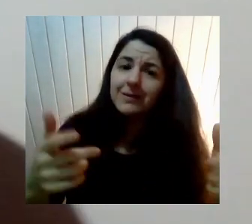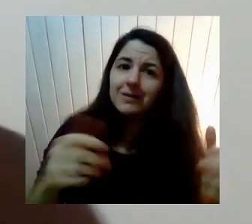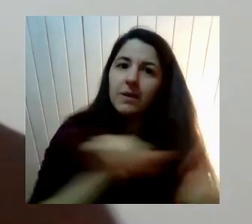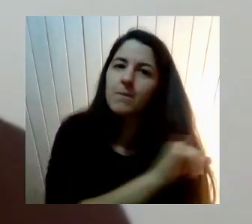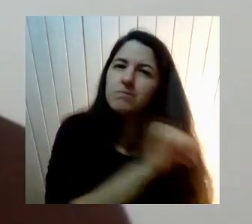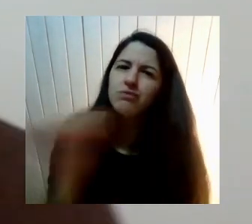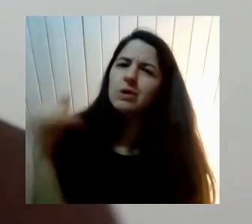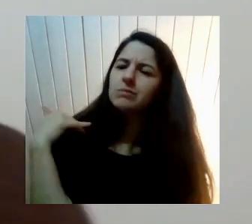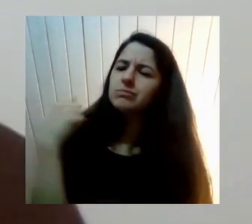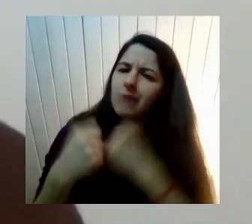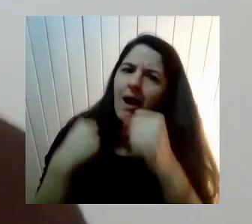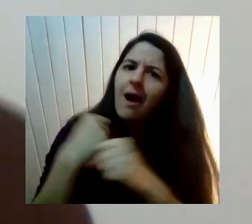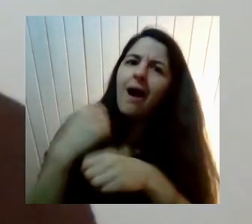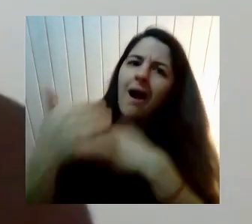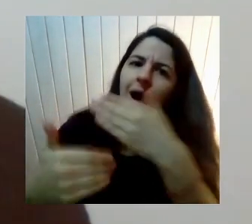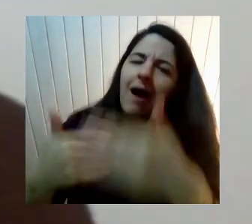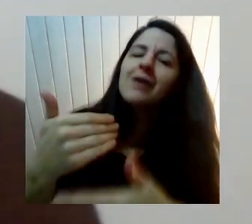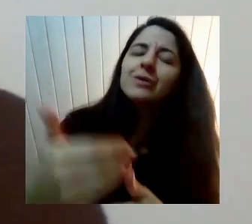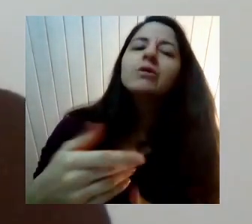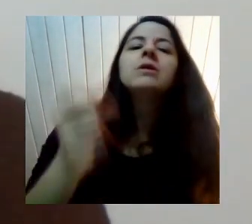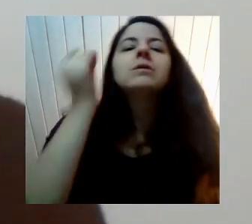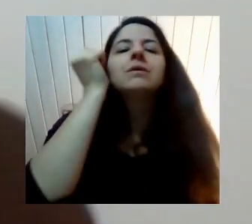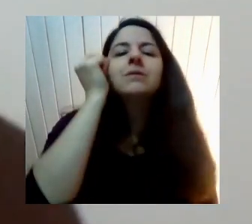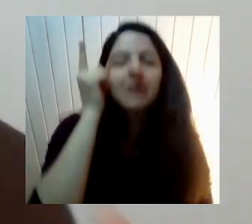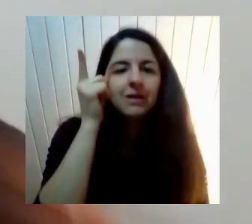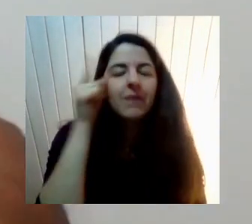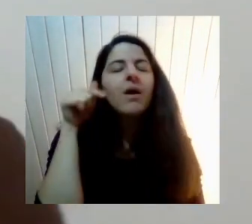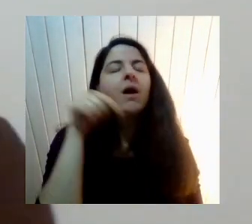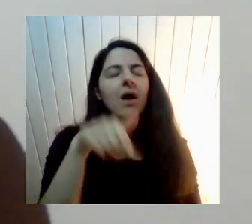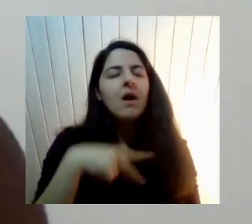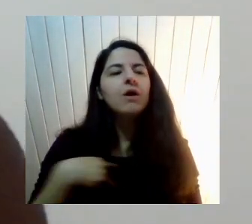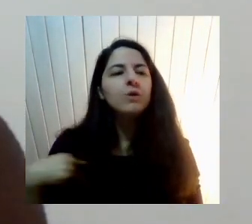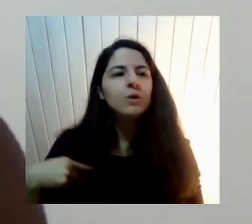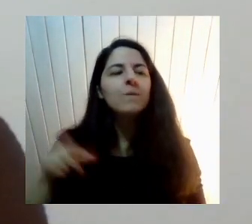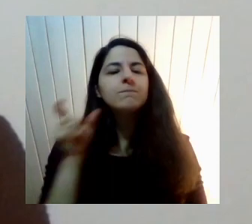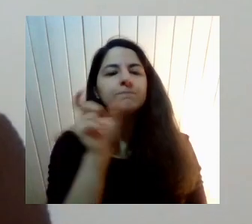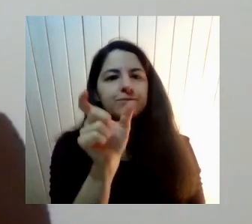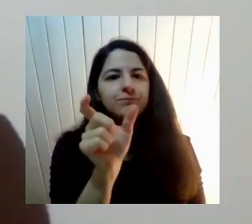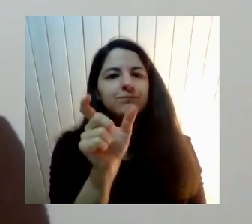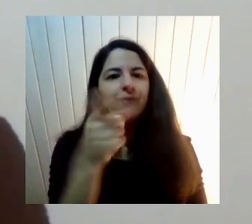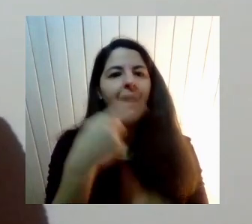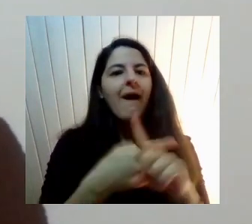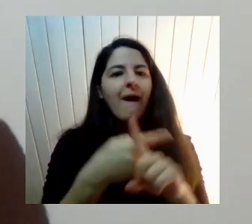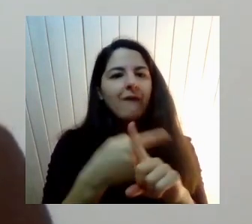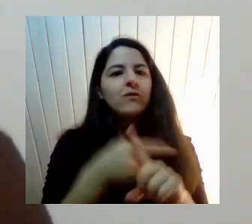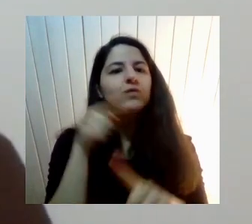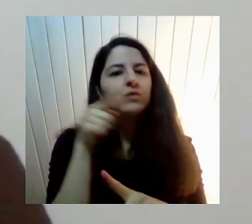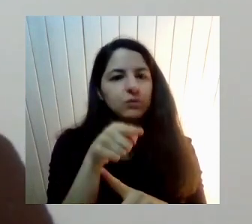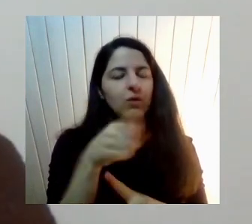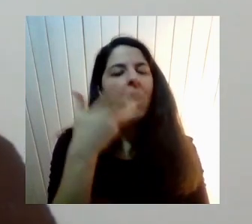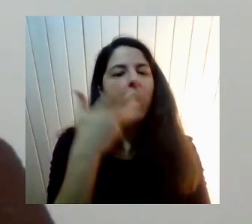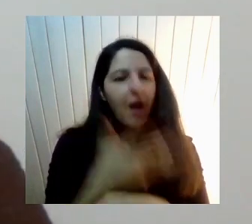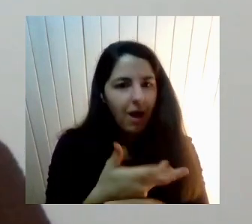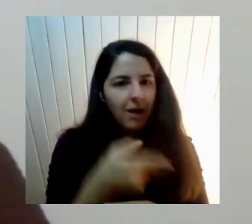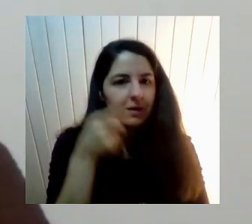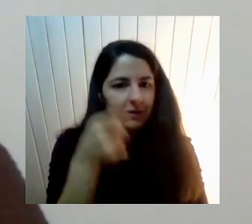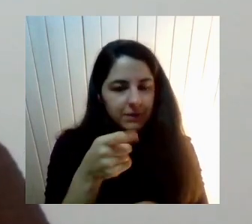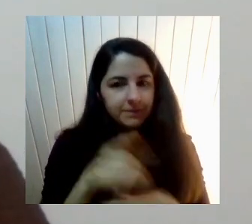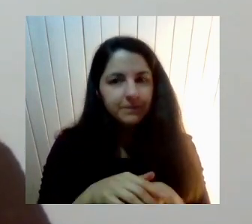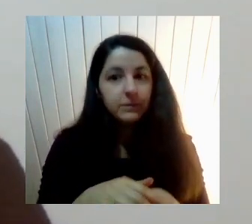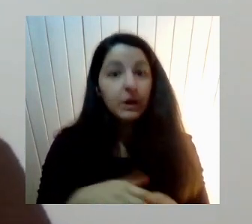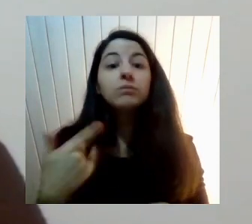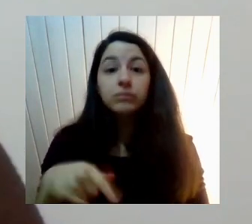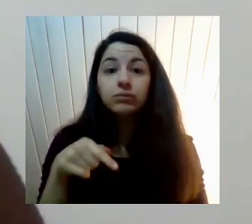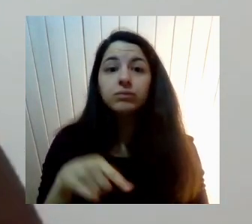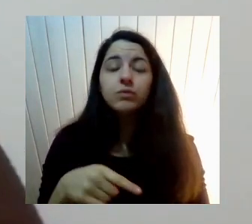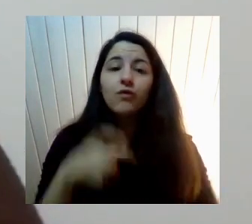Y lo constituyeran Y le pusieran un nombre ¿Cierto? Y eso fue lo que pasó En 2018 Y por eso fue Un momento Tan importante Para